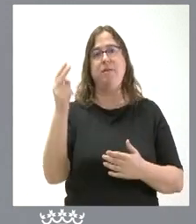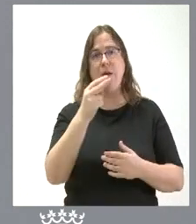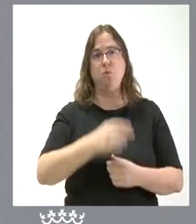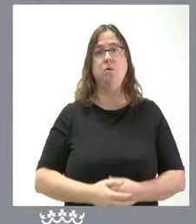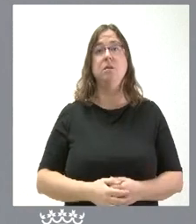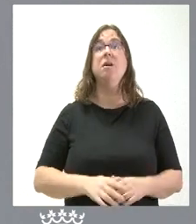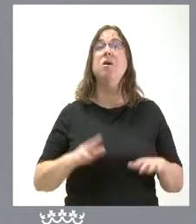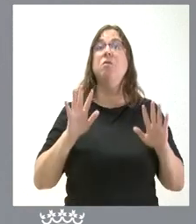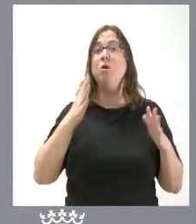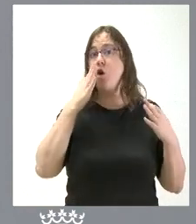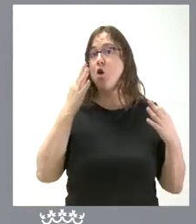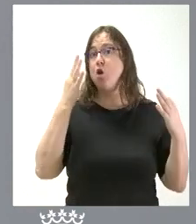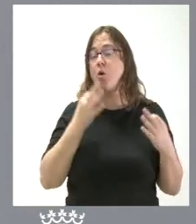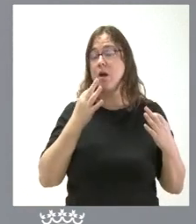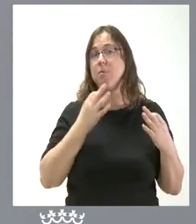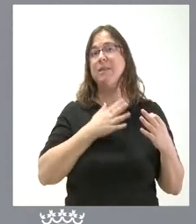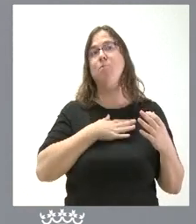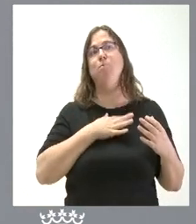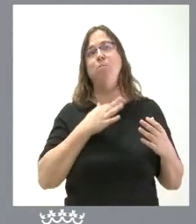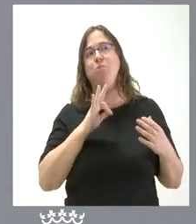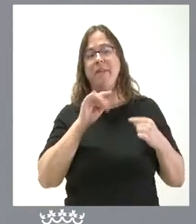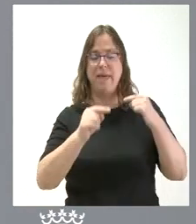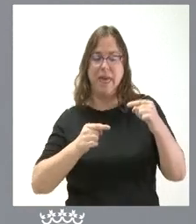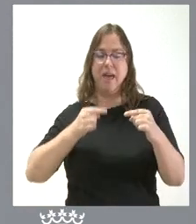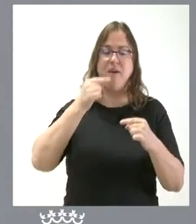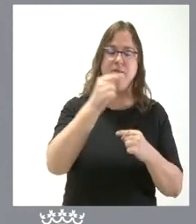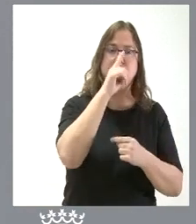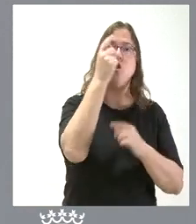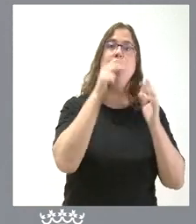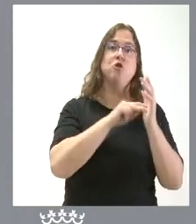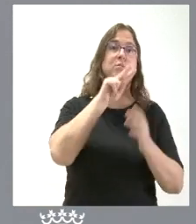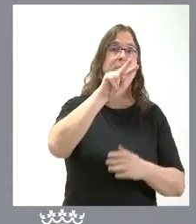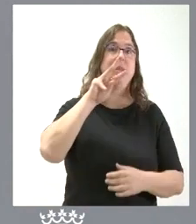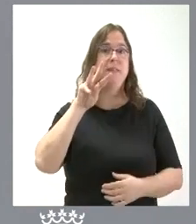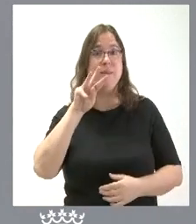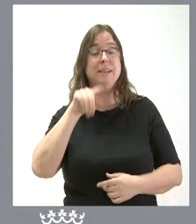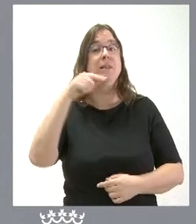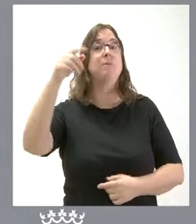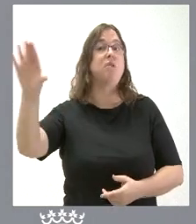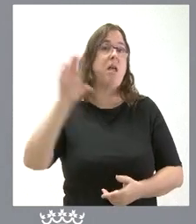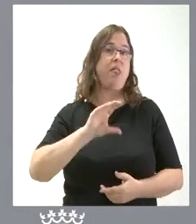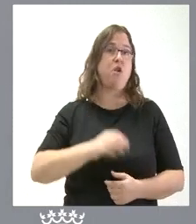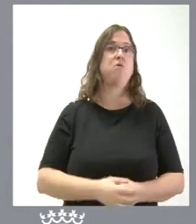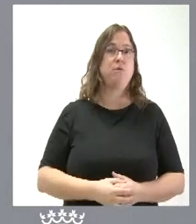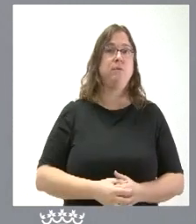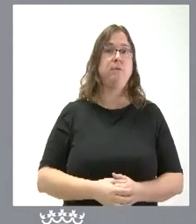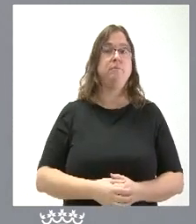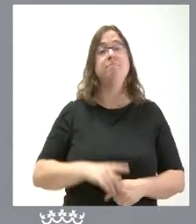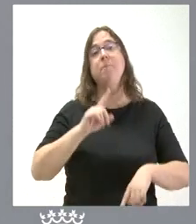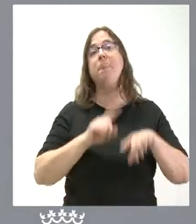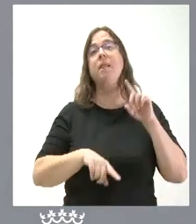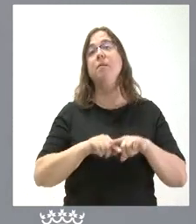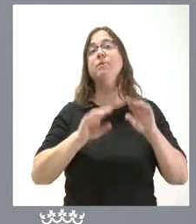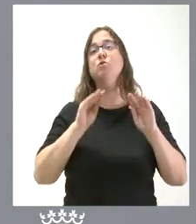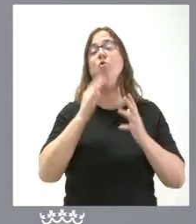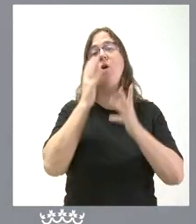pero lógicamente podría tener efectos para el año 22 y 23 en las sucesivas liquidaciones que se podrían plantear en función de cuál sea el